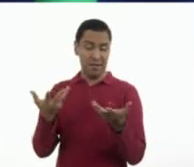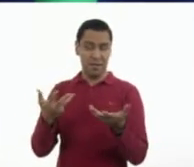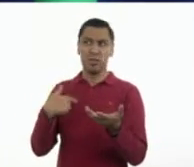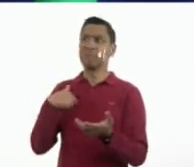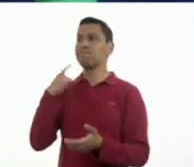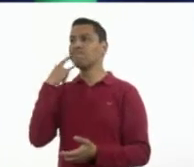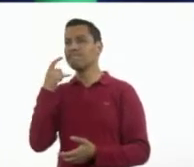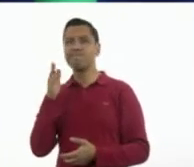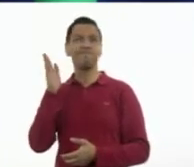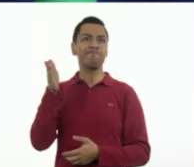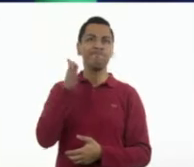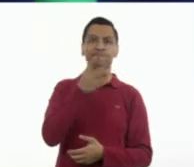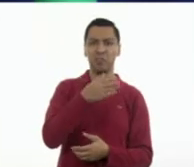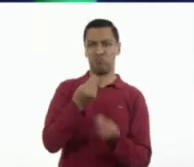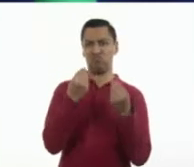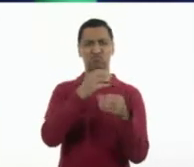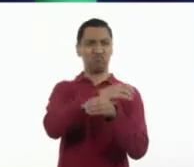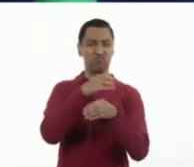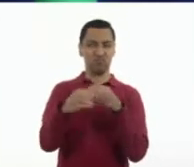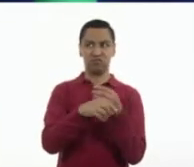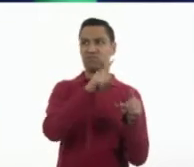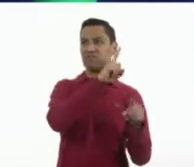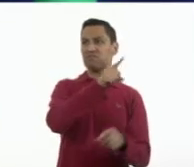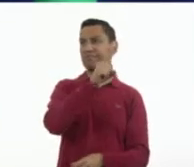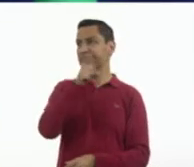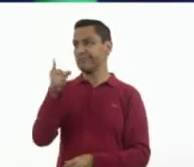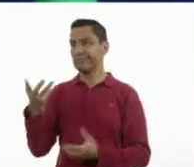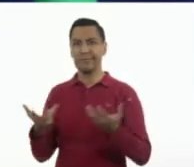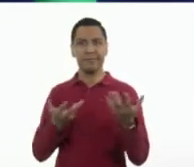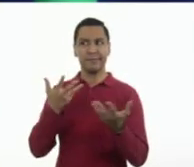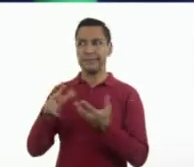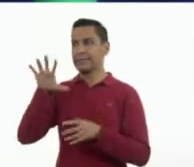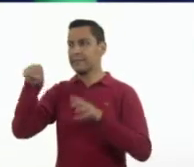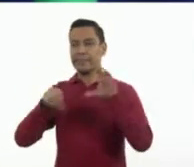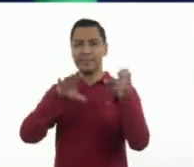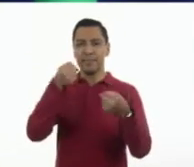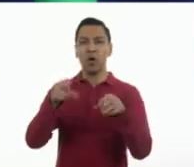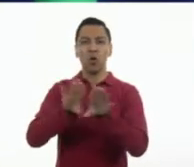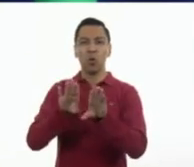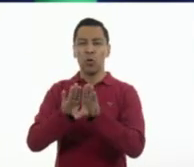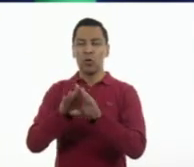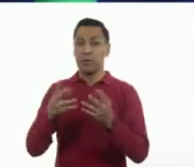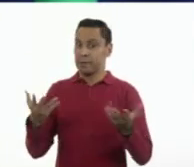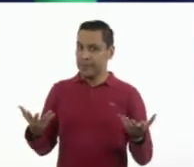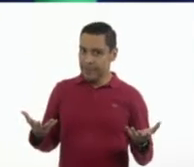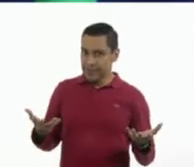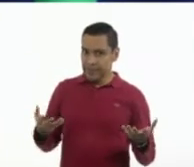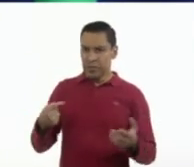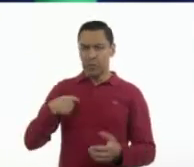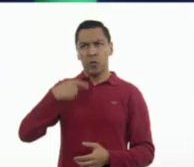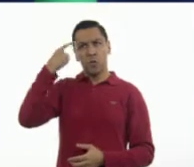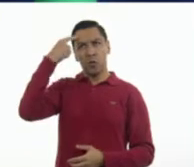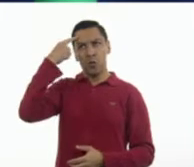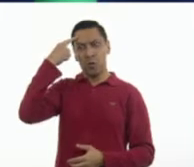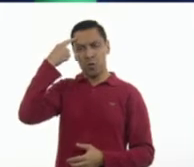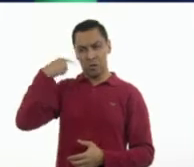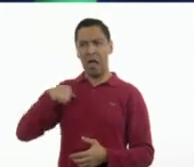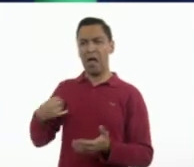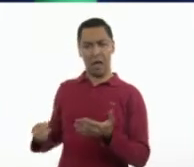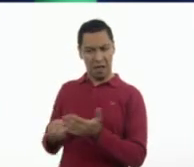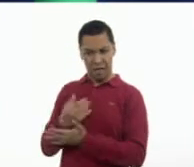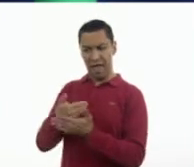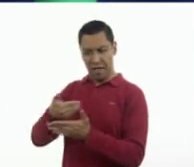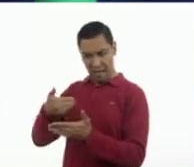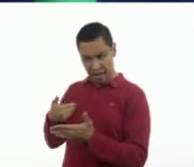muchísimos productos y cosas a los que yo puedo elegir, ¿verdad? Aunque yo ya tengo mis marcas